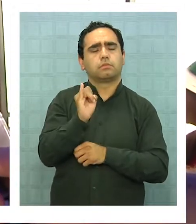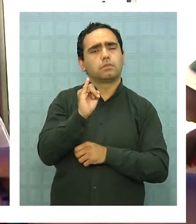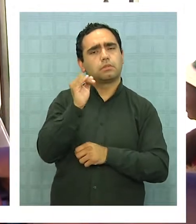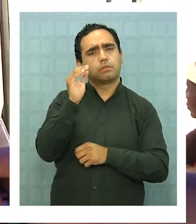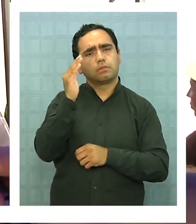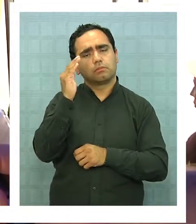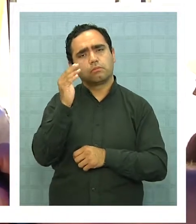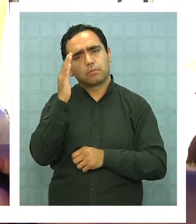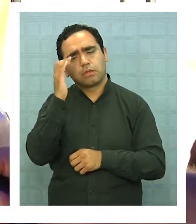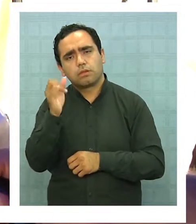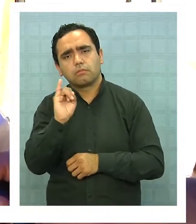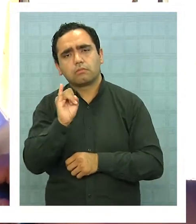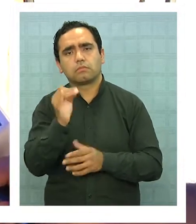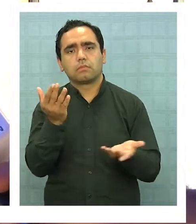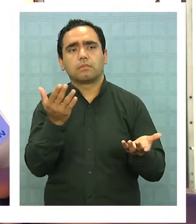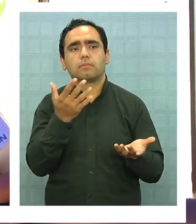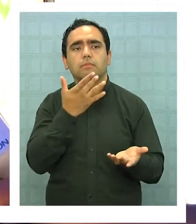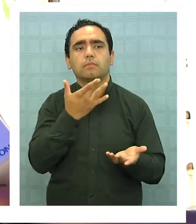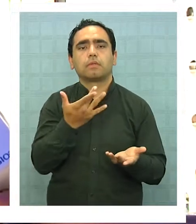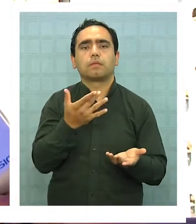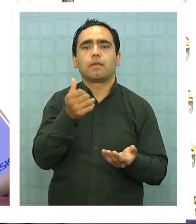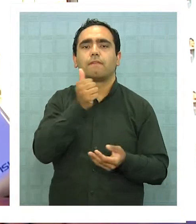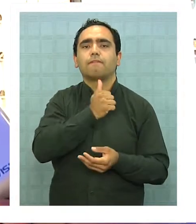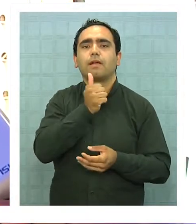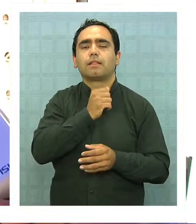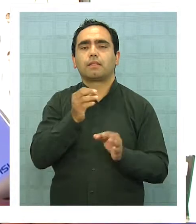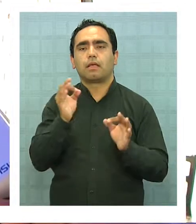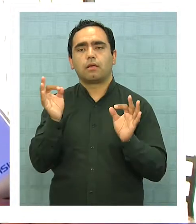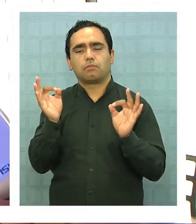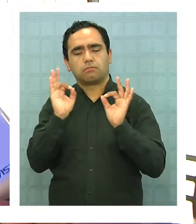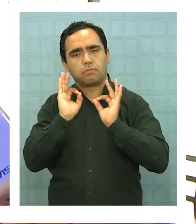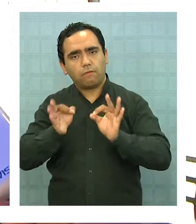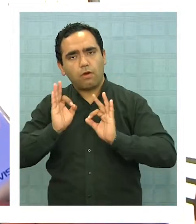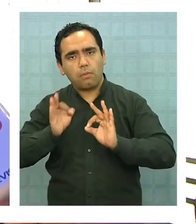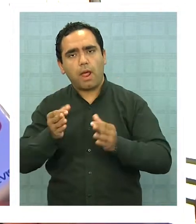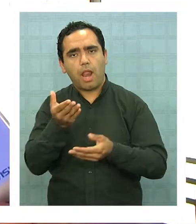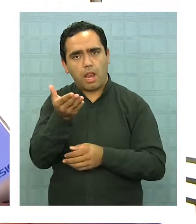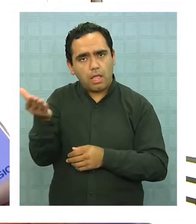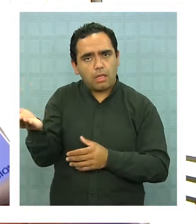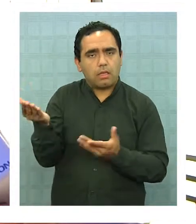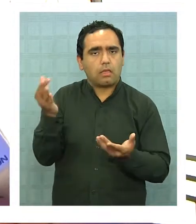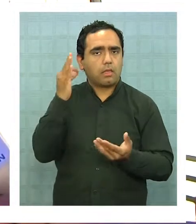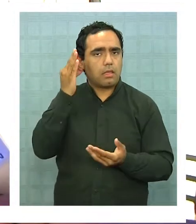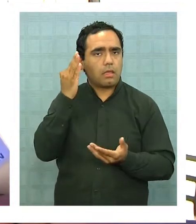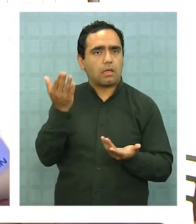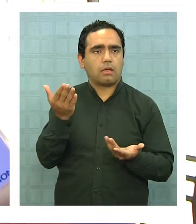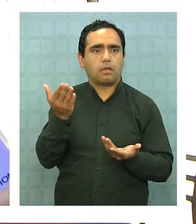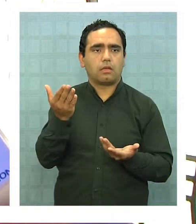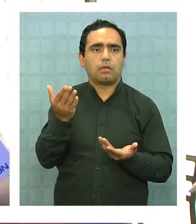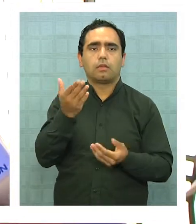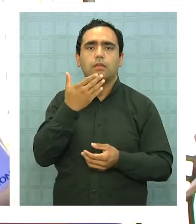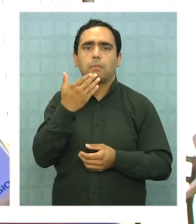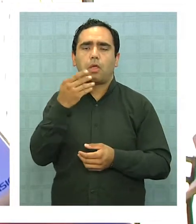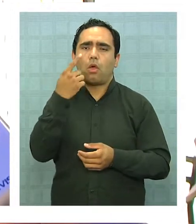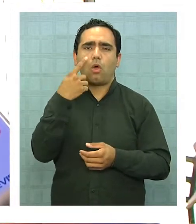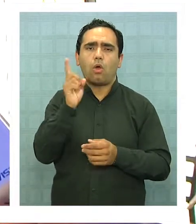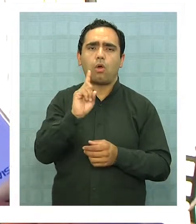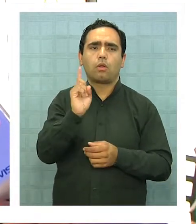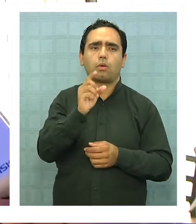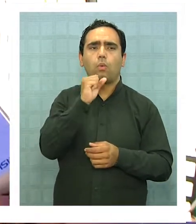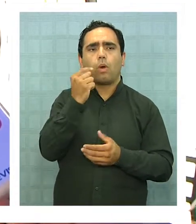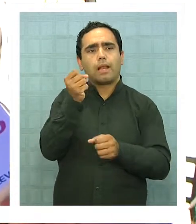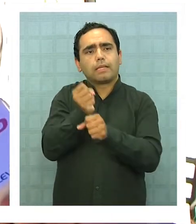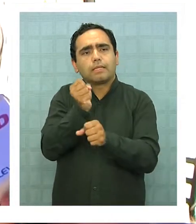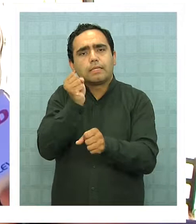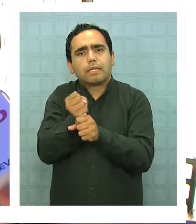y también, claro, el que no se formalice en ellas y también se desconoce un poco lo que es el